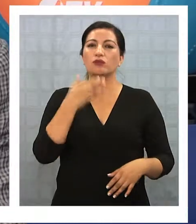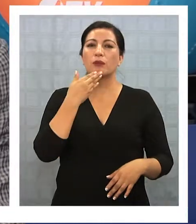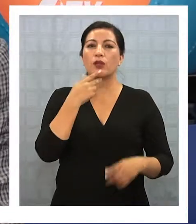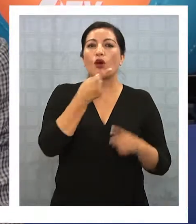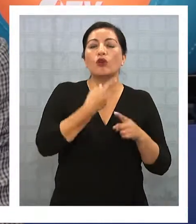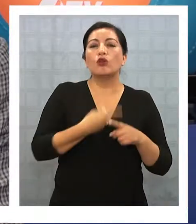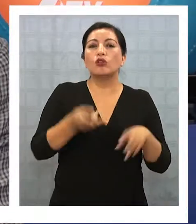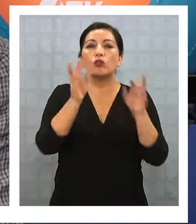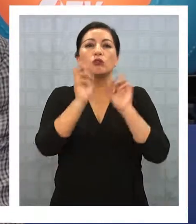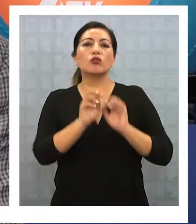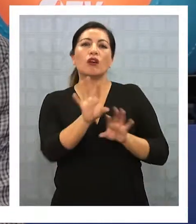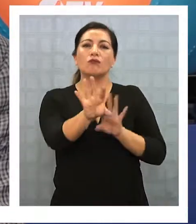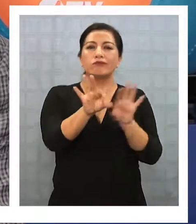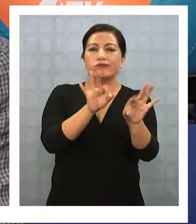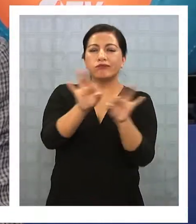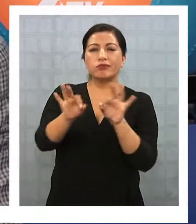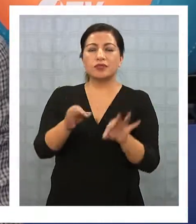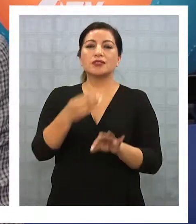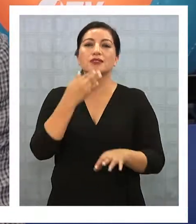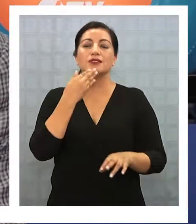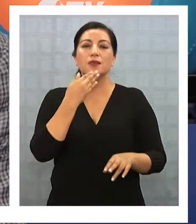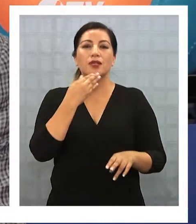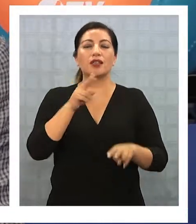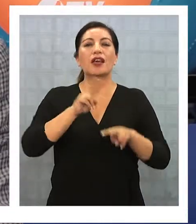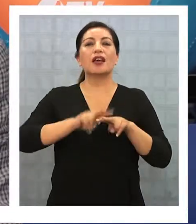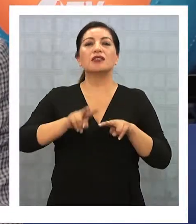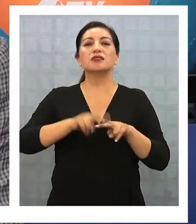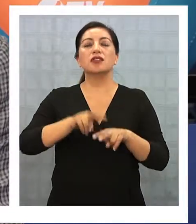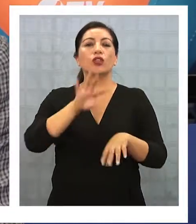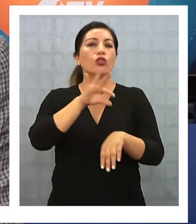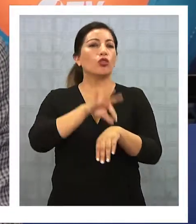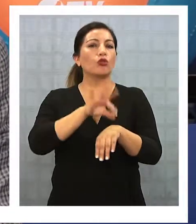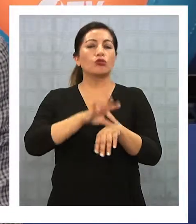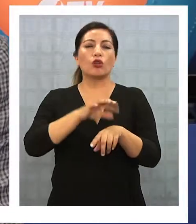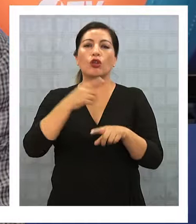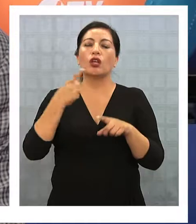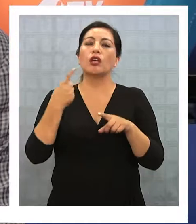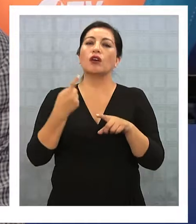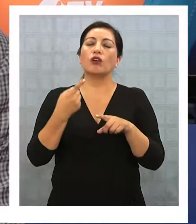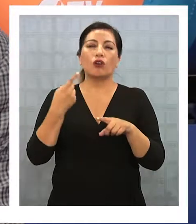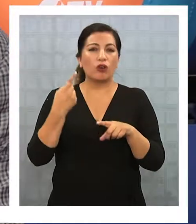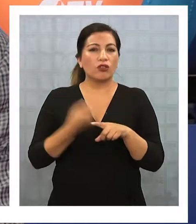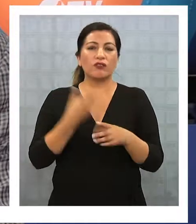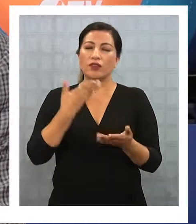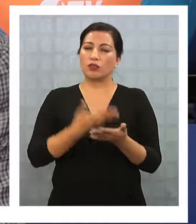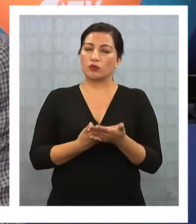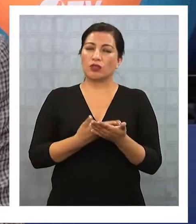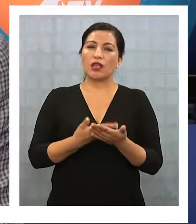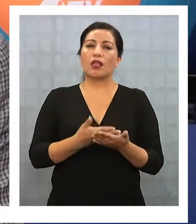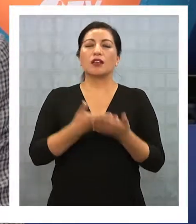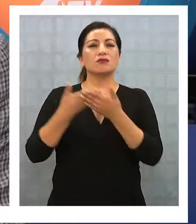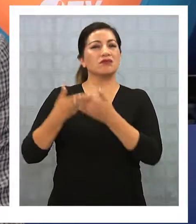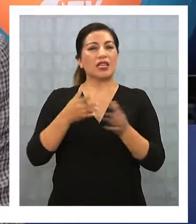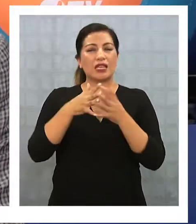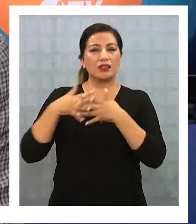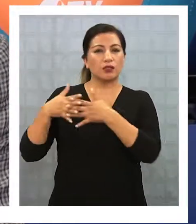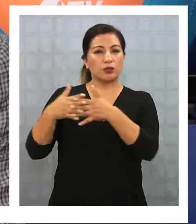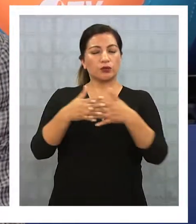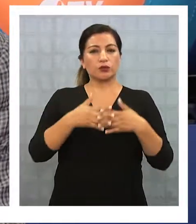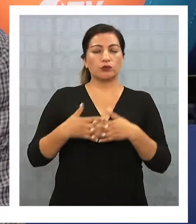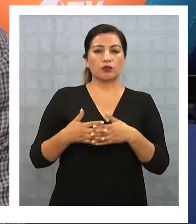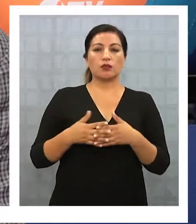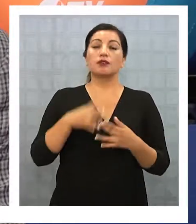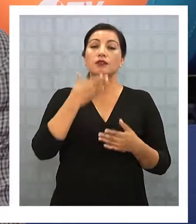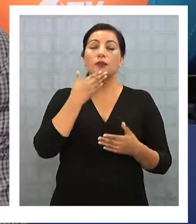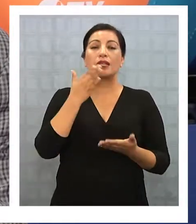alternativas de hecho estaba pensando en ir a hacer un máster de salud pública o a la Universidad de Columbia, Nueva York o a Harvard estaba